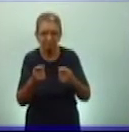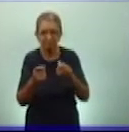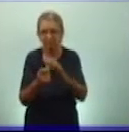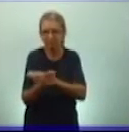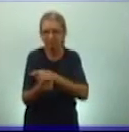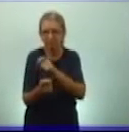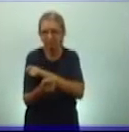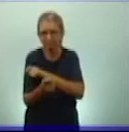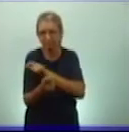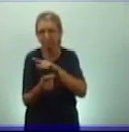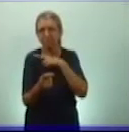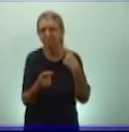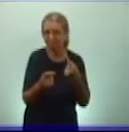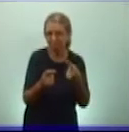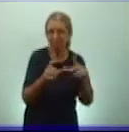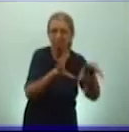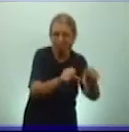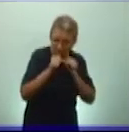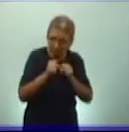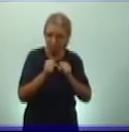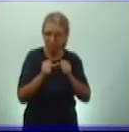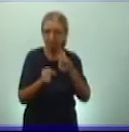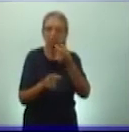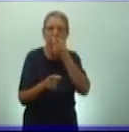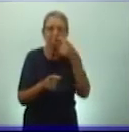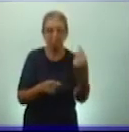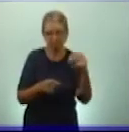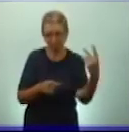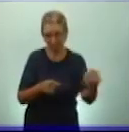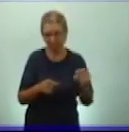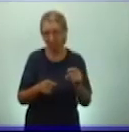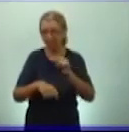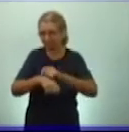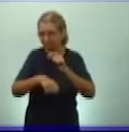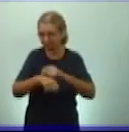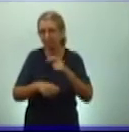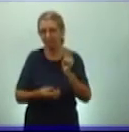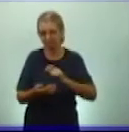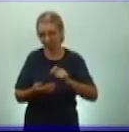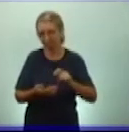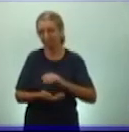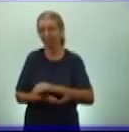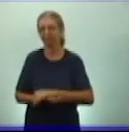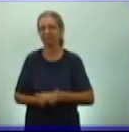territorio que llevó a cabo esta civilización Inca. Damos unos segundos para que usted termine de copiar.